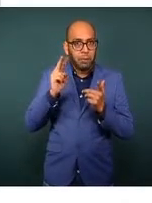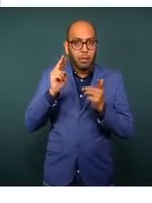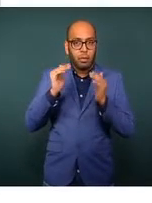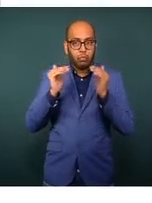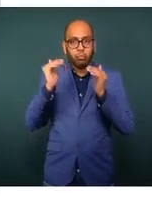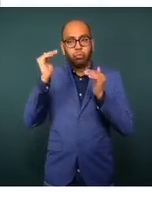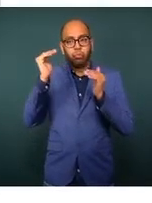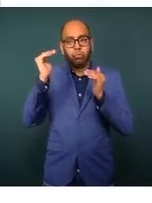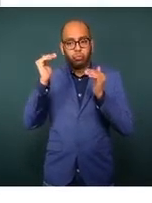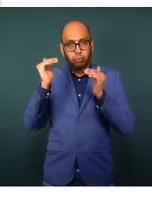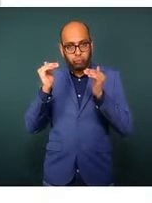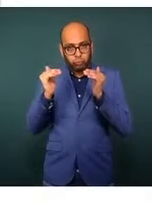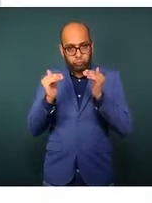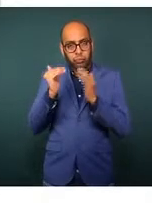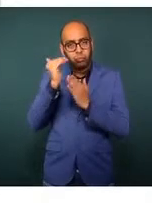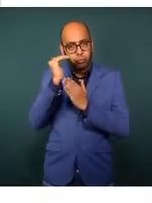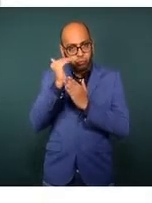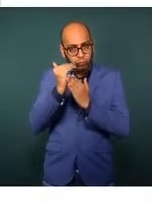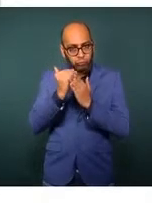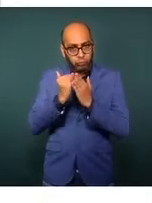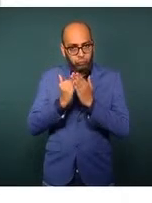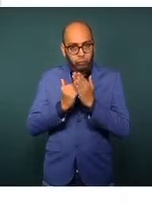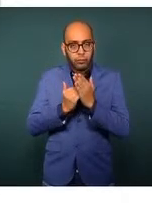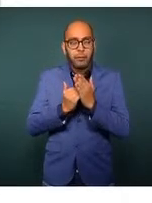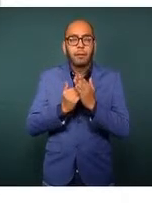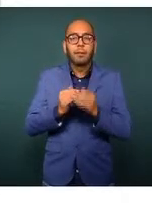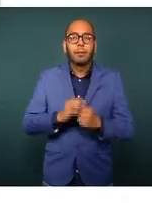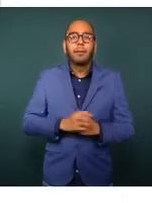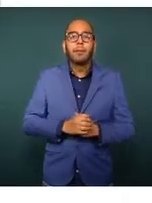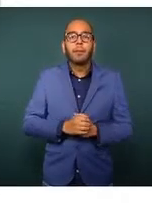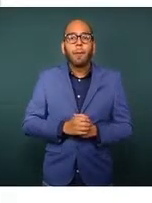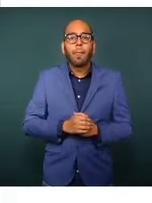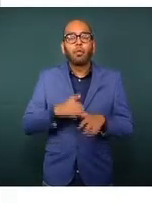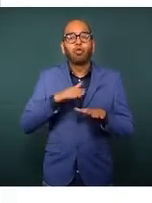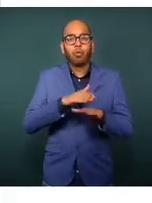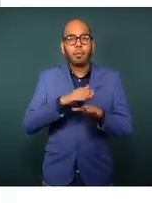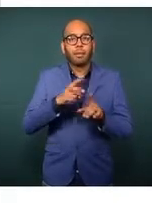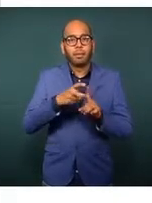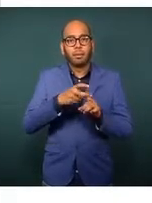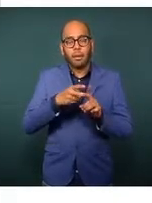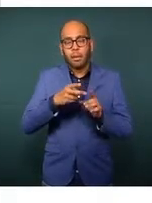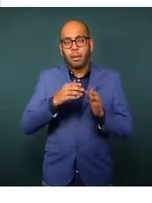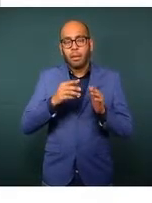muy significativa en la comisión de este delito.